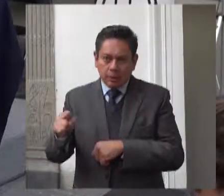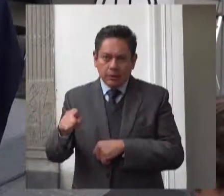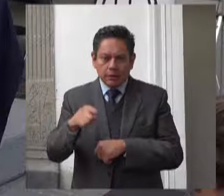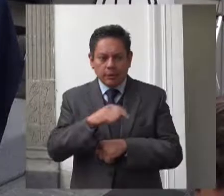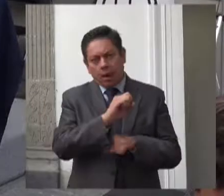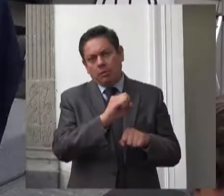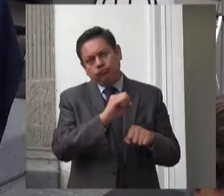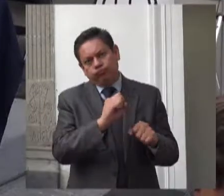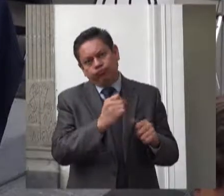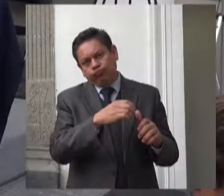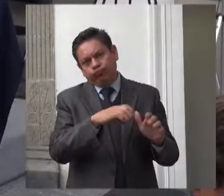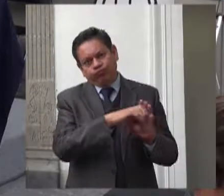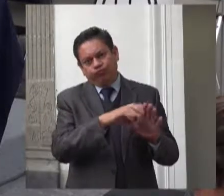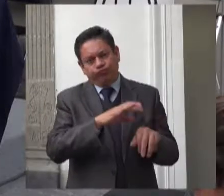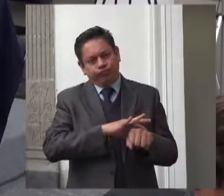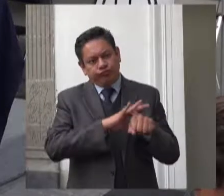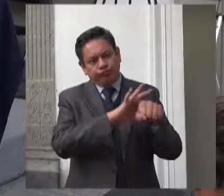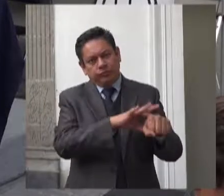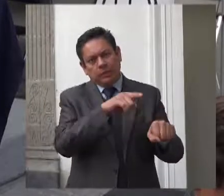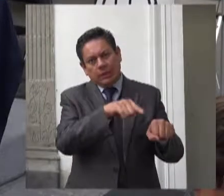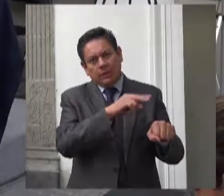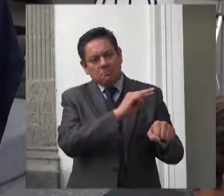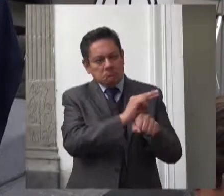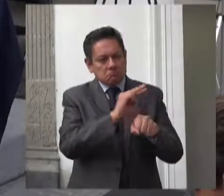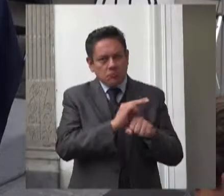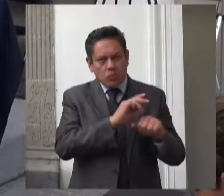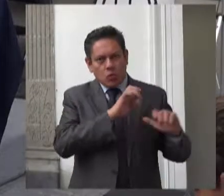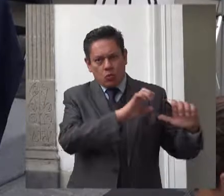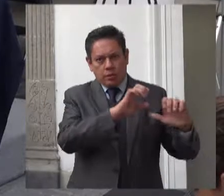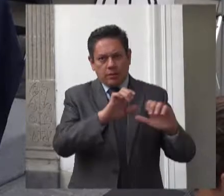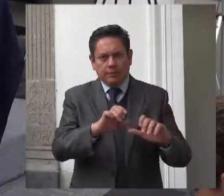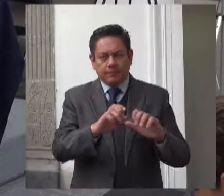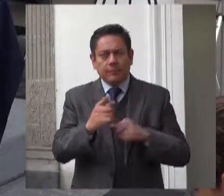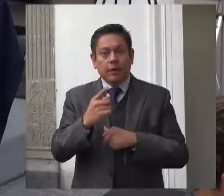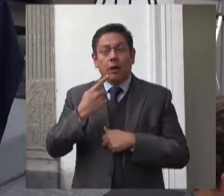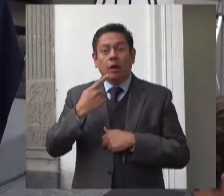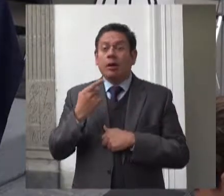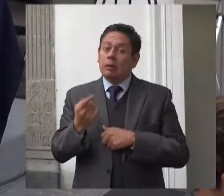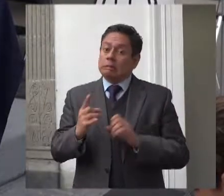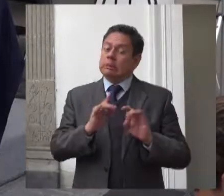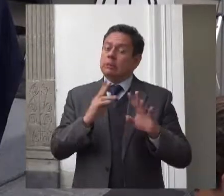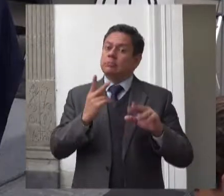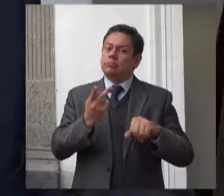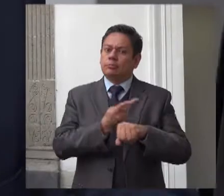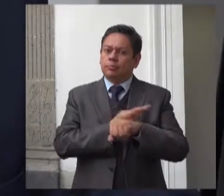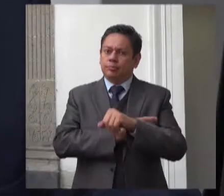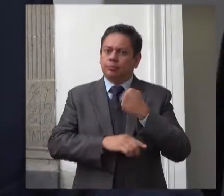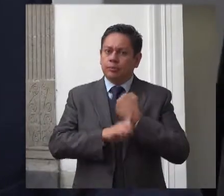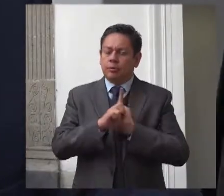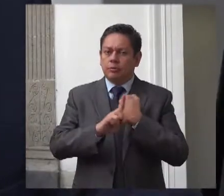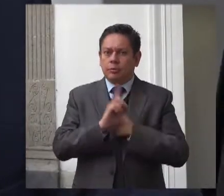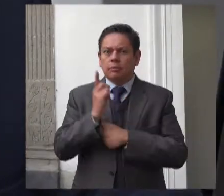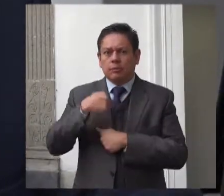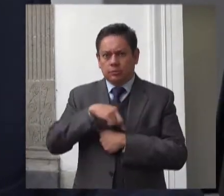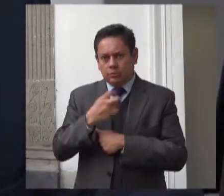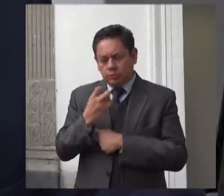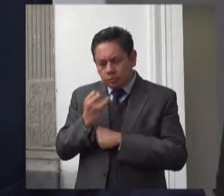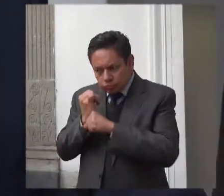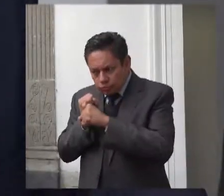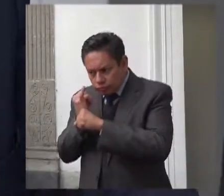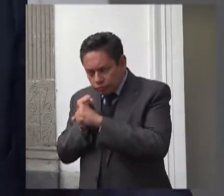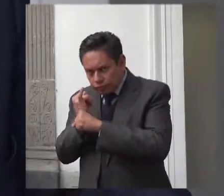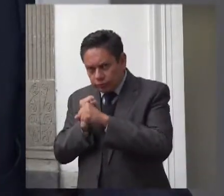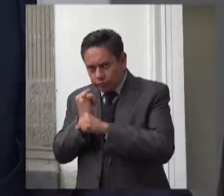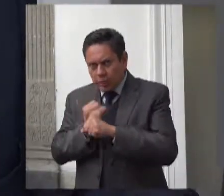Recomendación 29-2019. Para tal efecto, se encuentran con nosotros el primer visitador